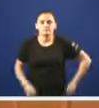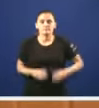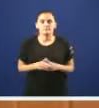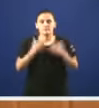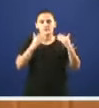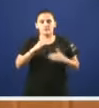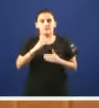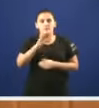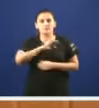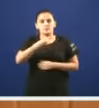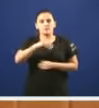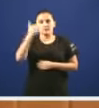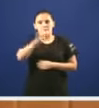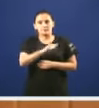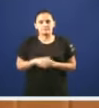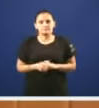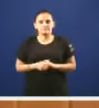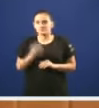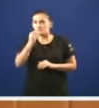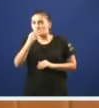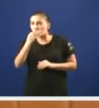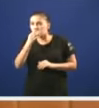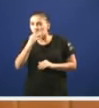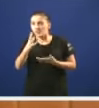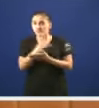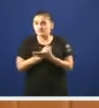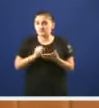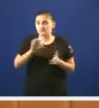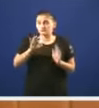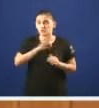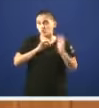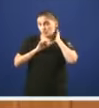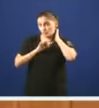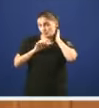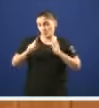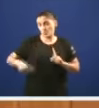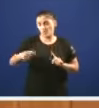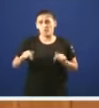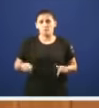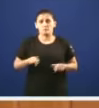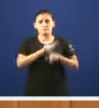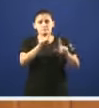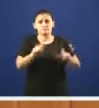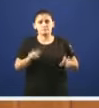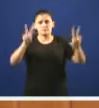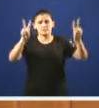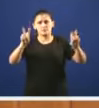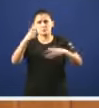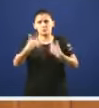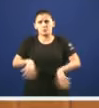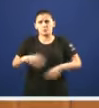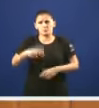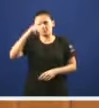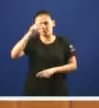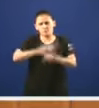Gracias, presidente Boa tarde, señor Rueda Traemosos aquí esta cuestión moi preocupadas